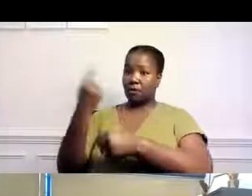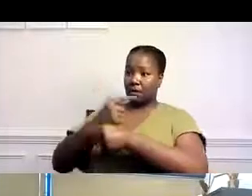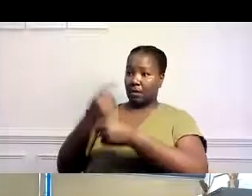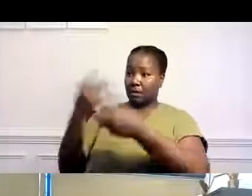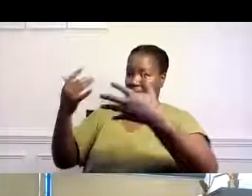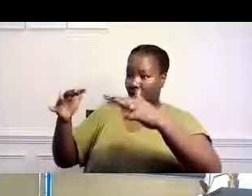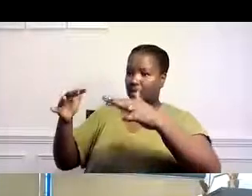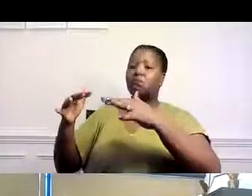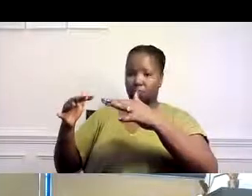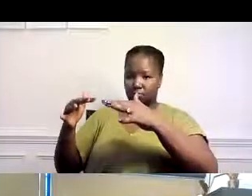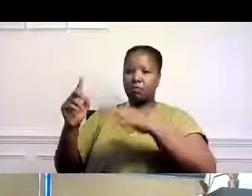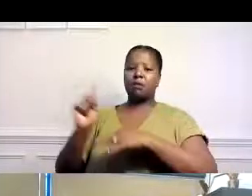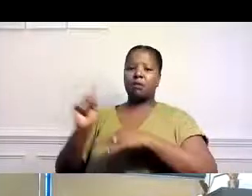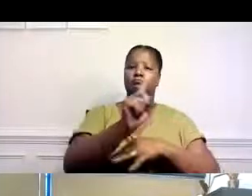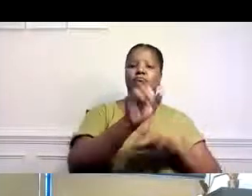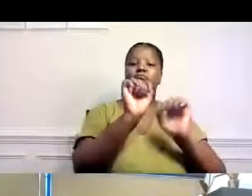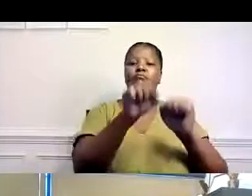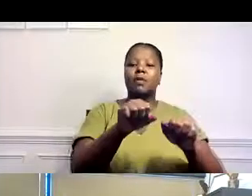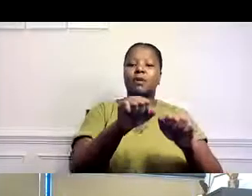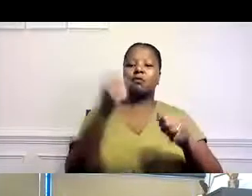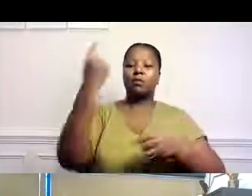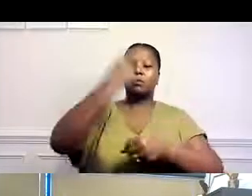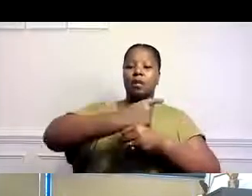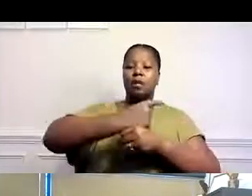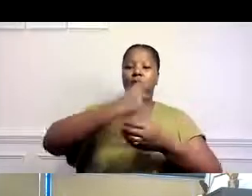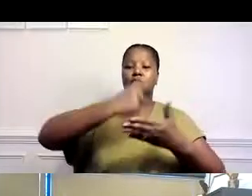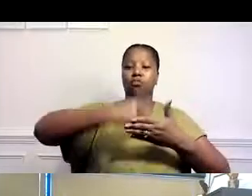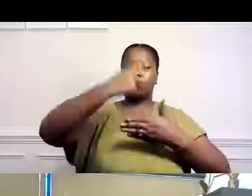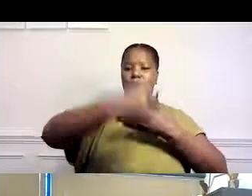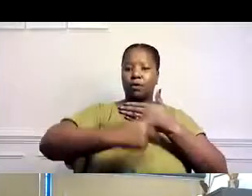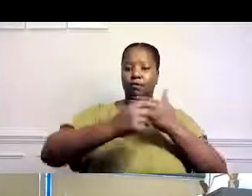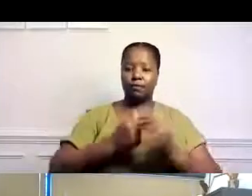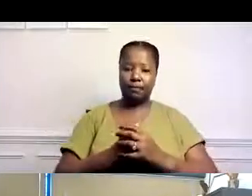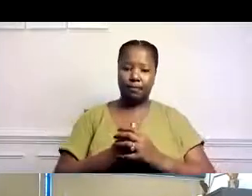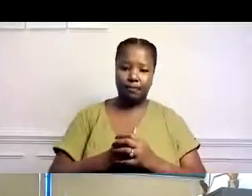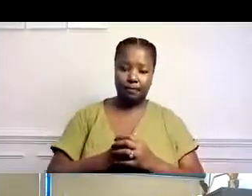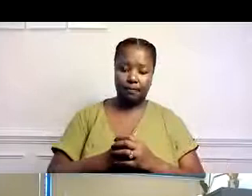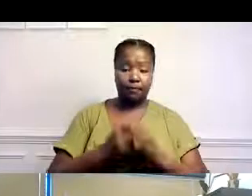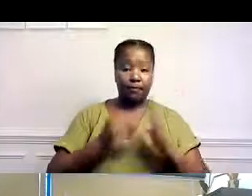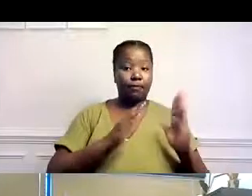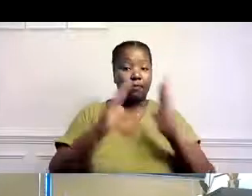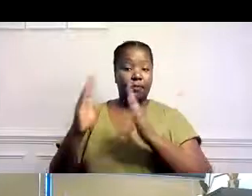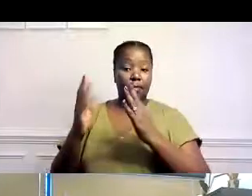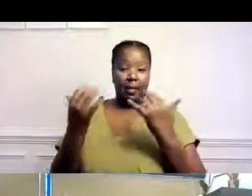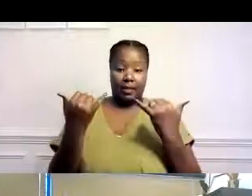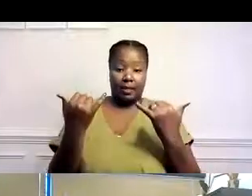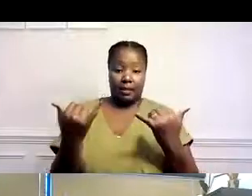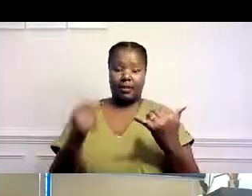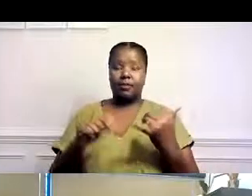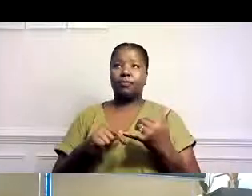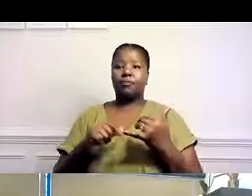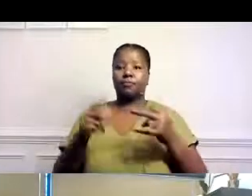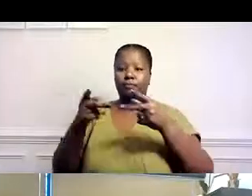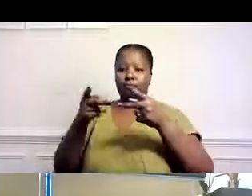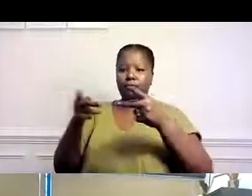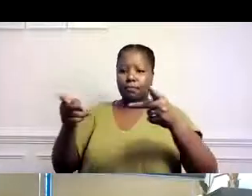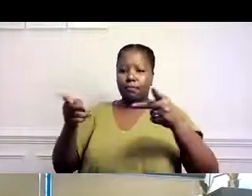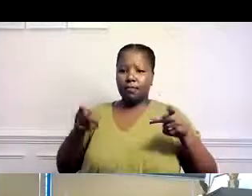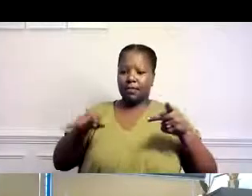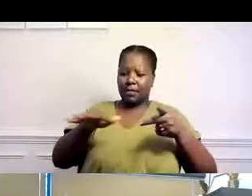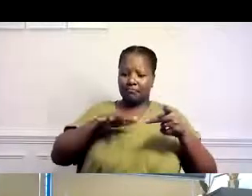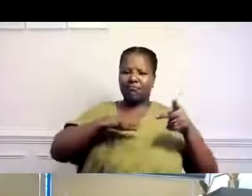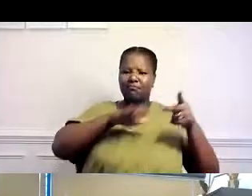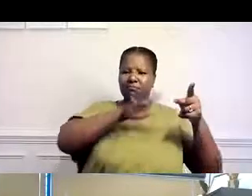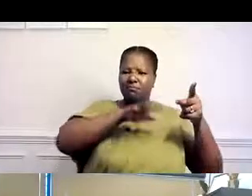programas del día cotidianos para adultos hasta después de terminar su periodo de cuarentena. Próxima página.